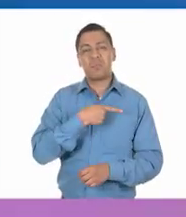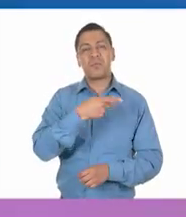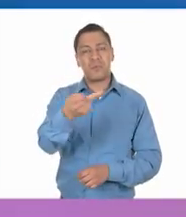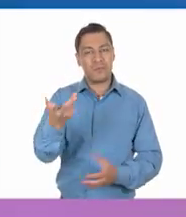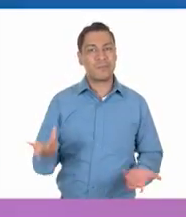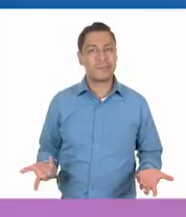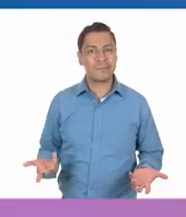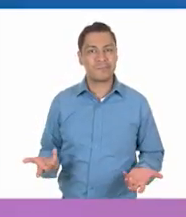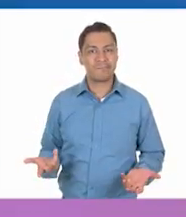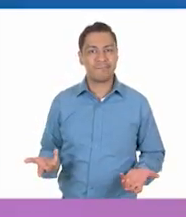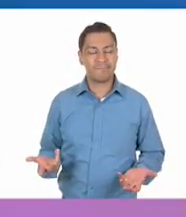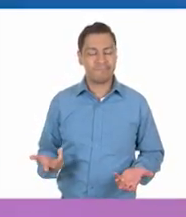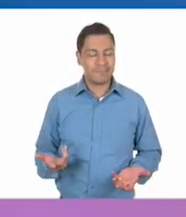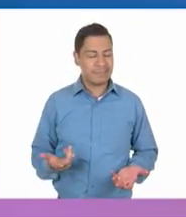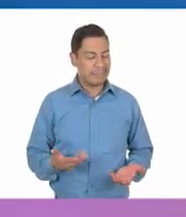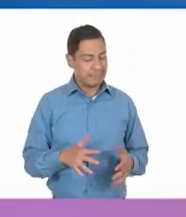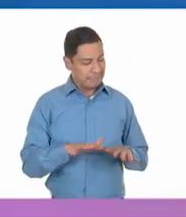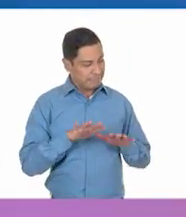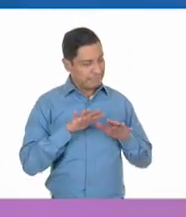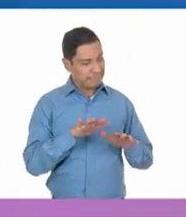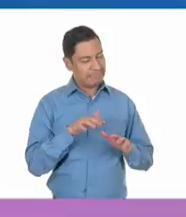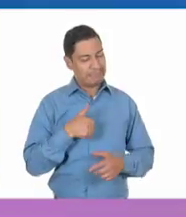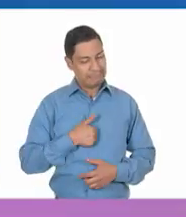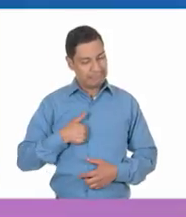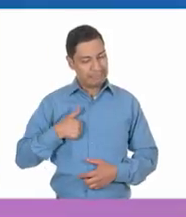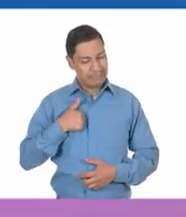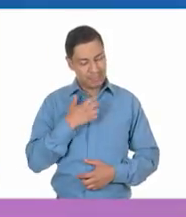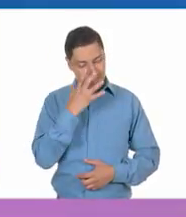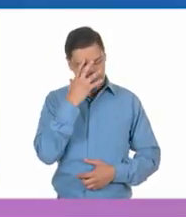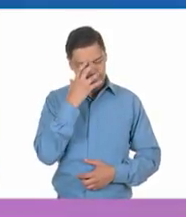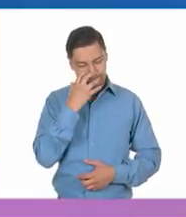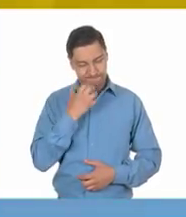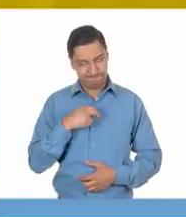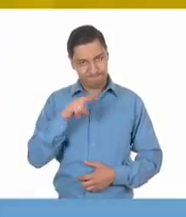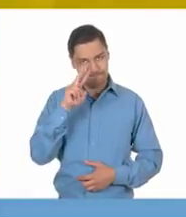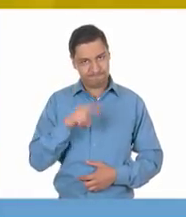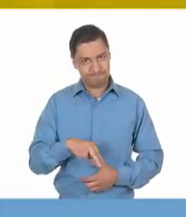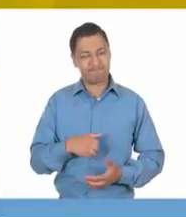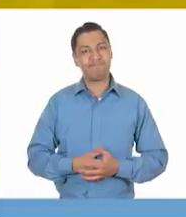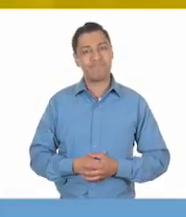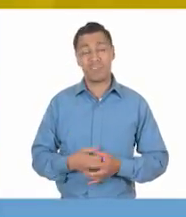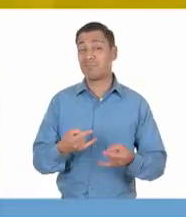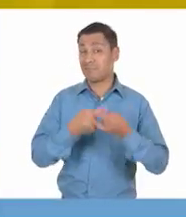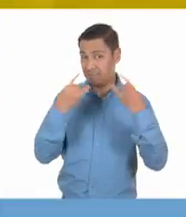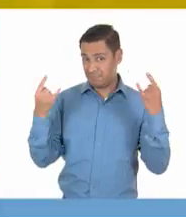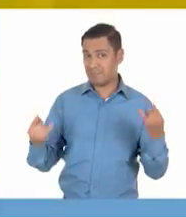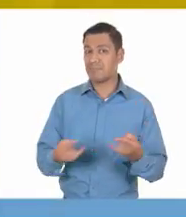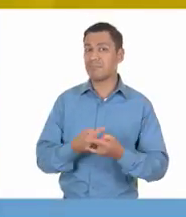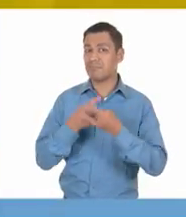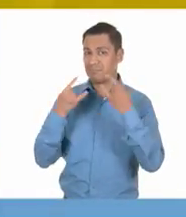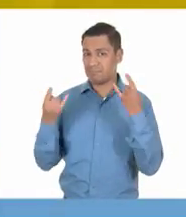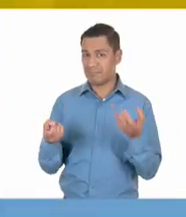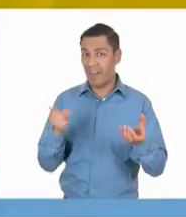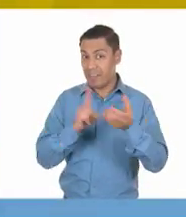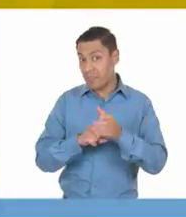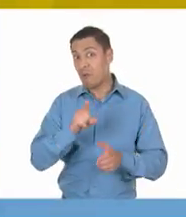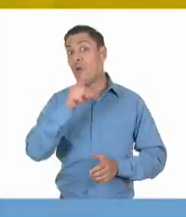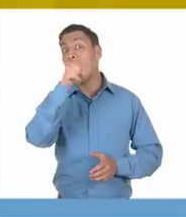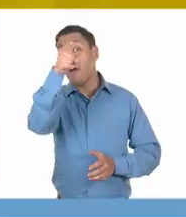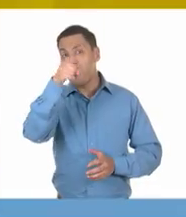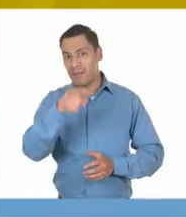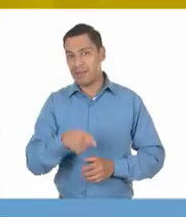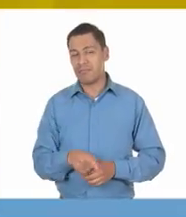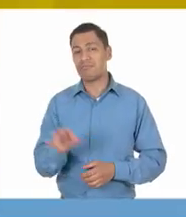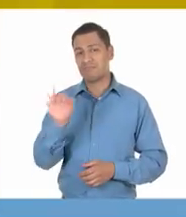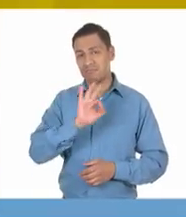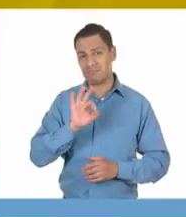Eso no solo me impacta, eso me pone triste. Hay muchas historias de vida de las que podemos aprender